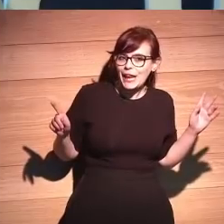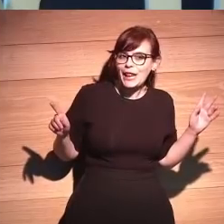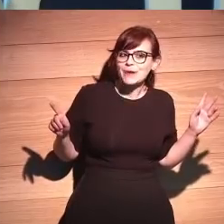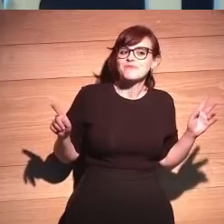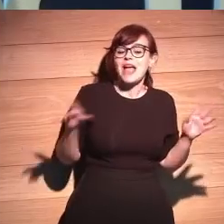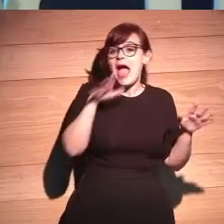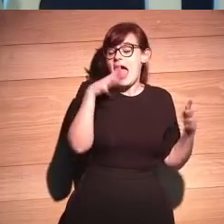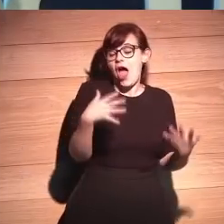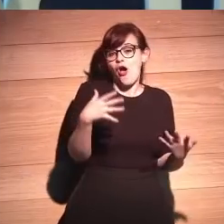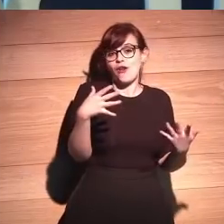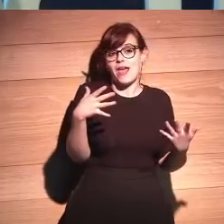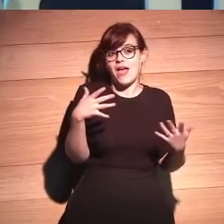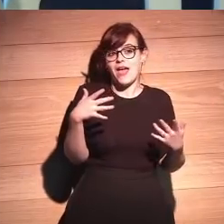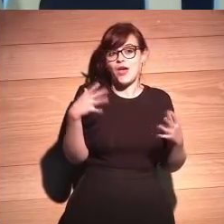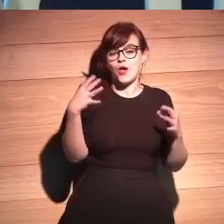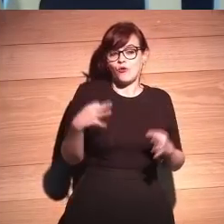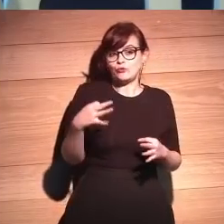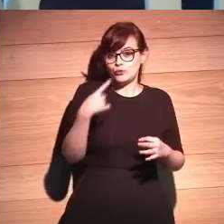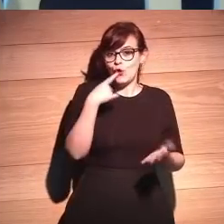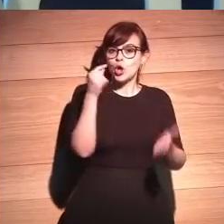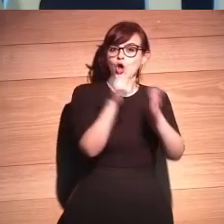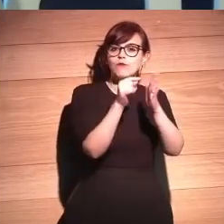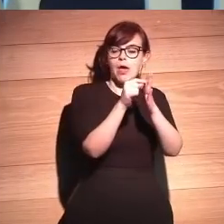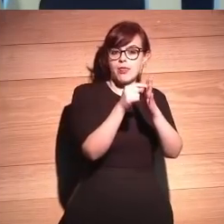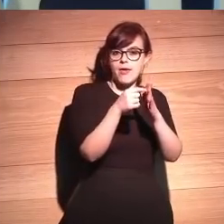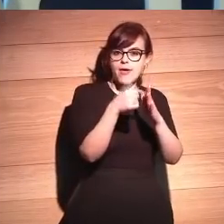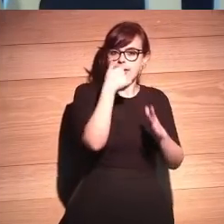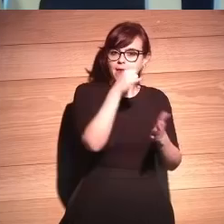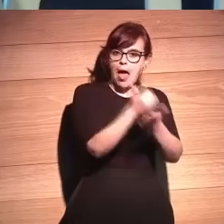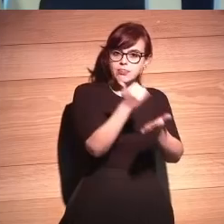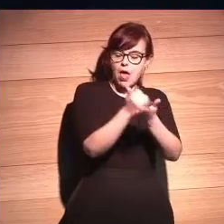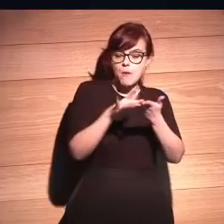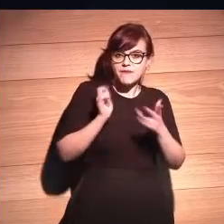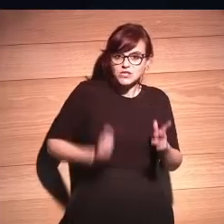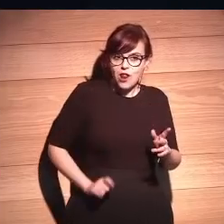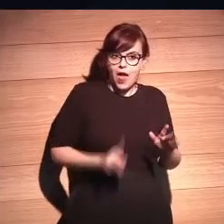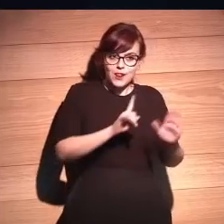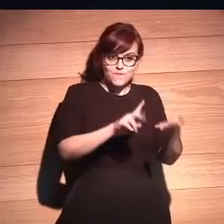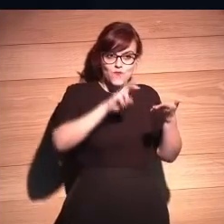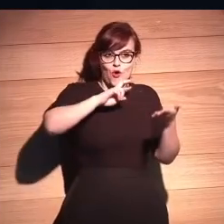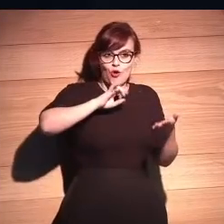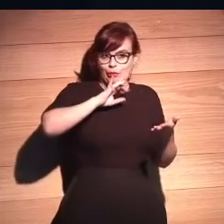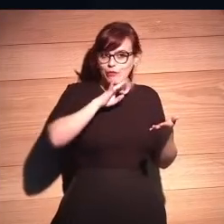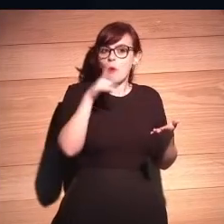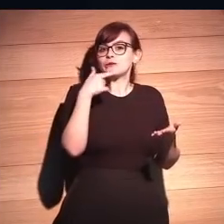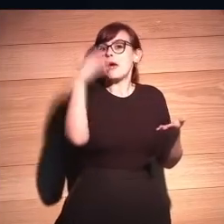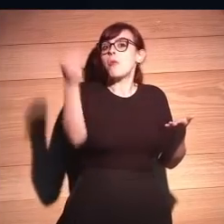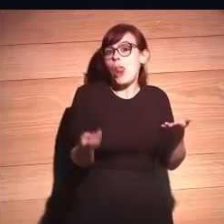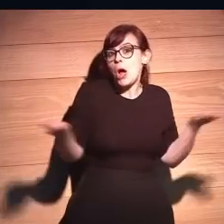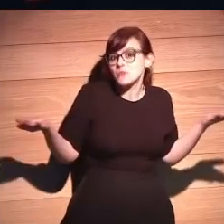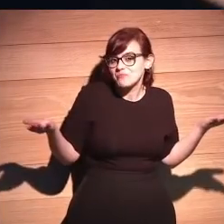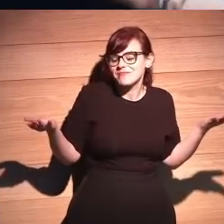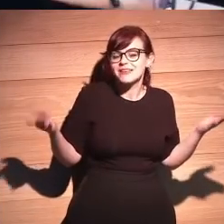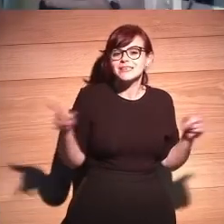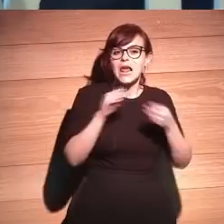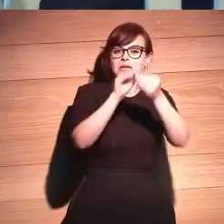es que ahora me ha llegado la nota de carta ya de un profesional y estoy todo contento porque está bueno y